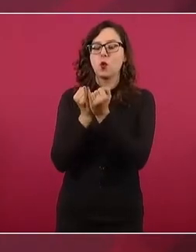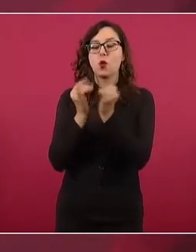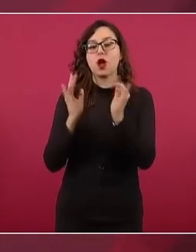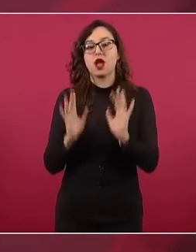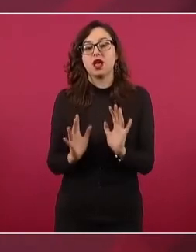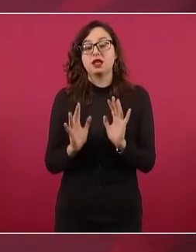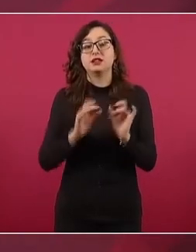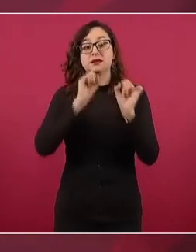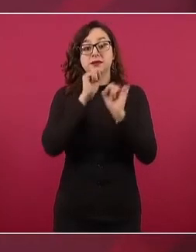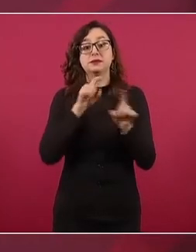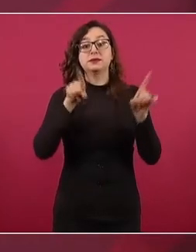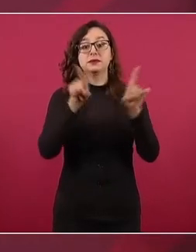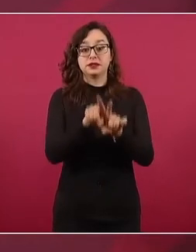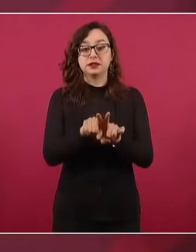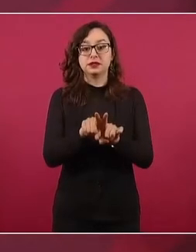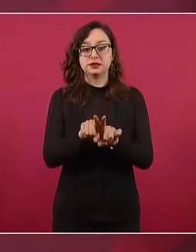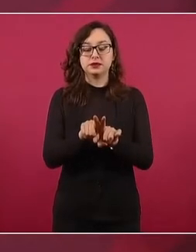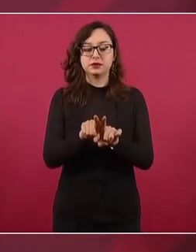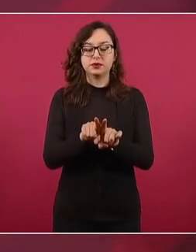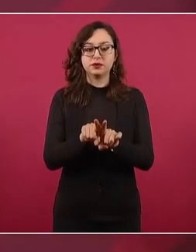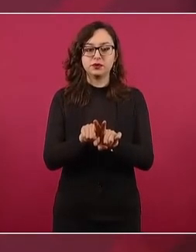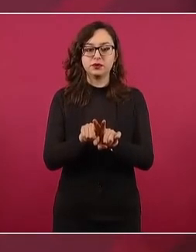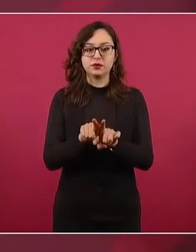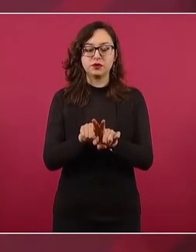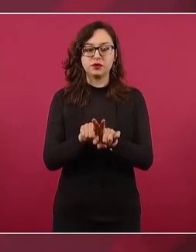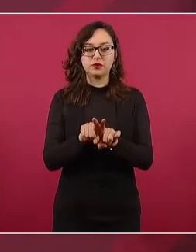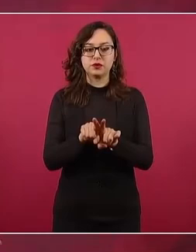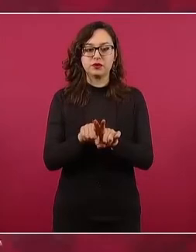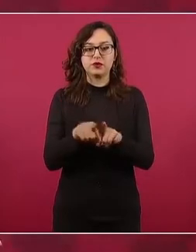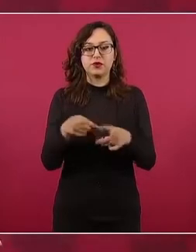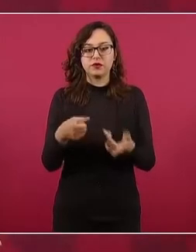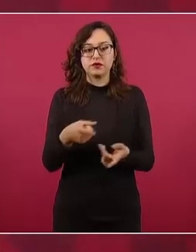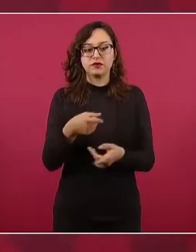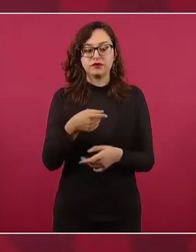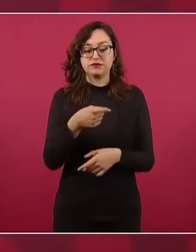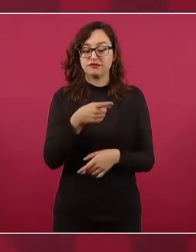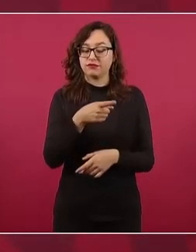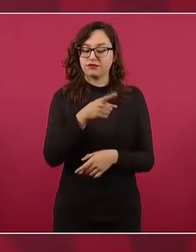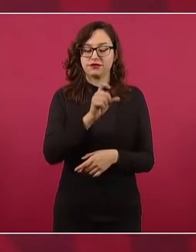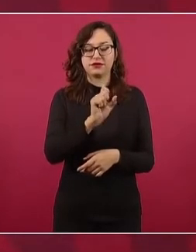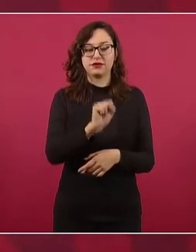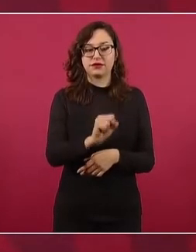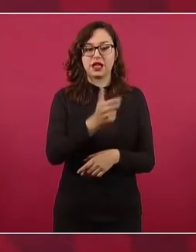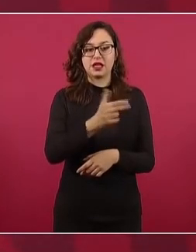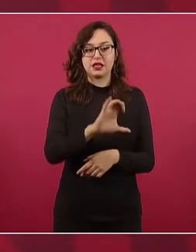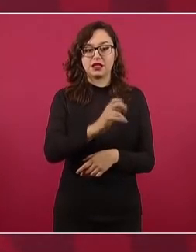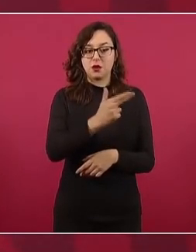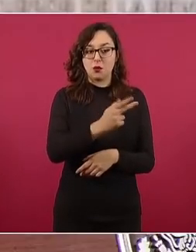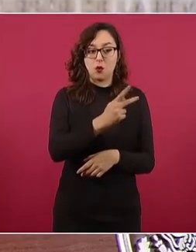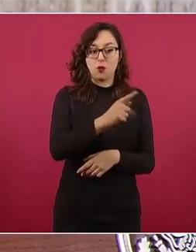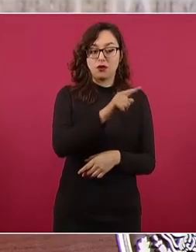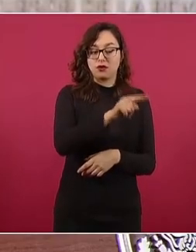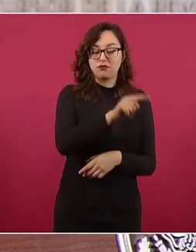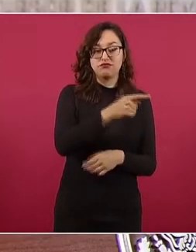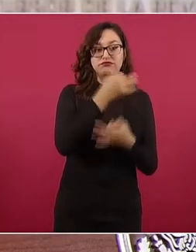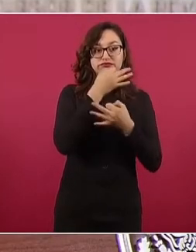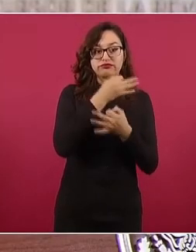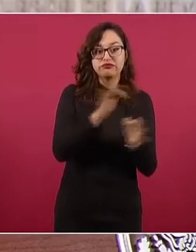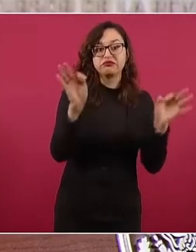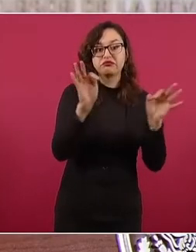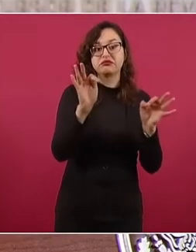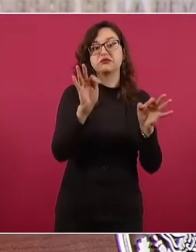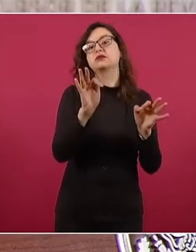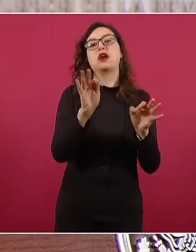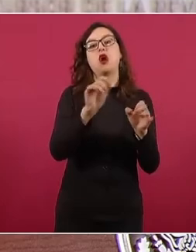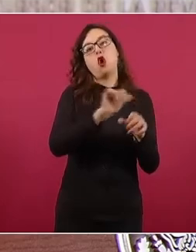declaración, así como la del secretario de Hacienda, una